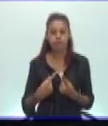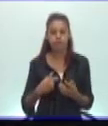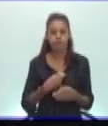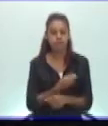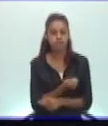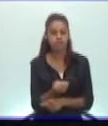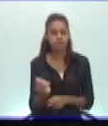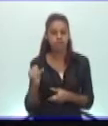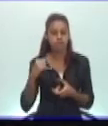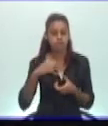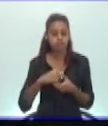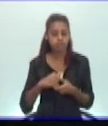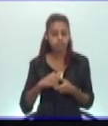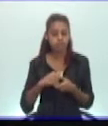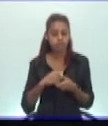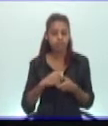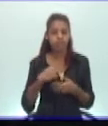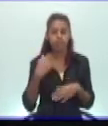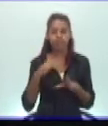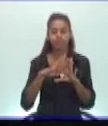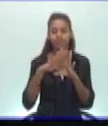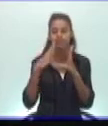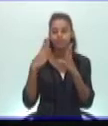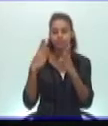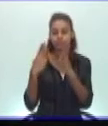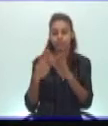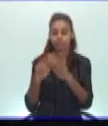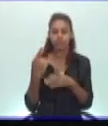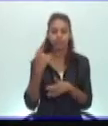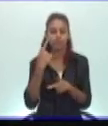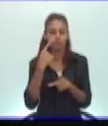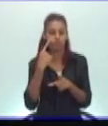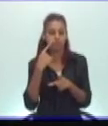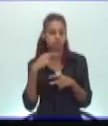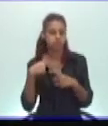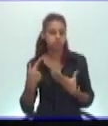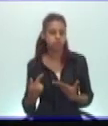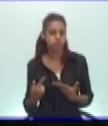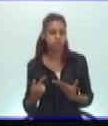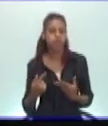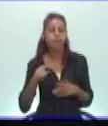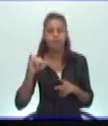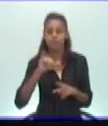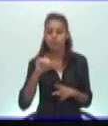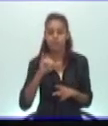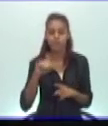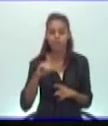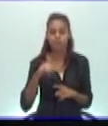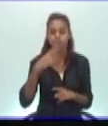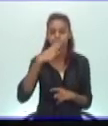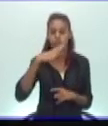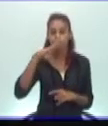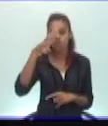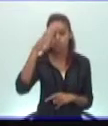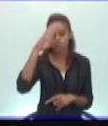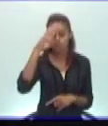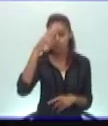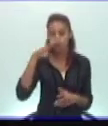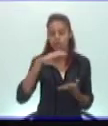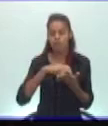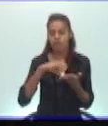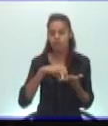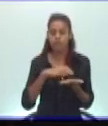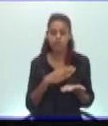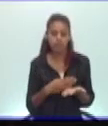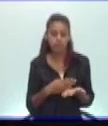temática general, qué pasa en el mundo con estas adicciones y estas drogas, pero también debemos contextualizarlo en nuestro país, aunque